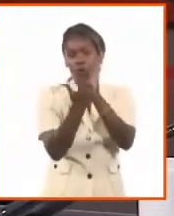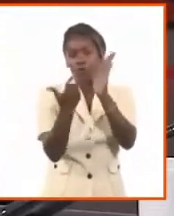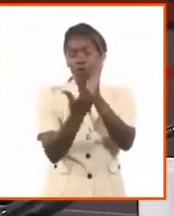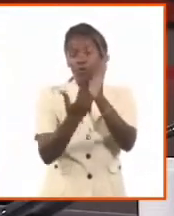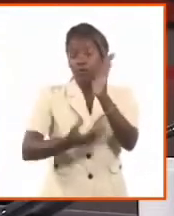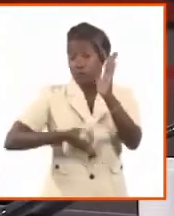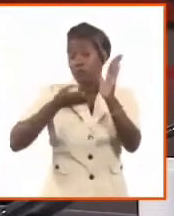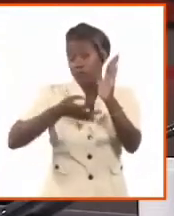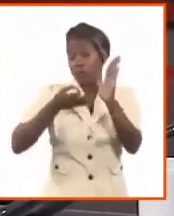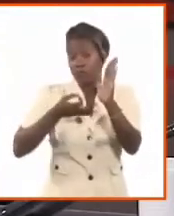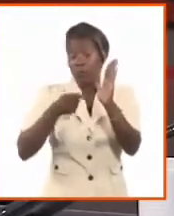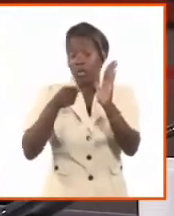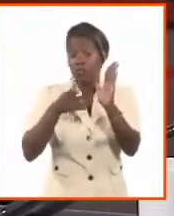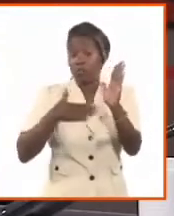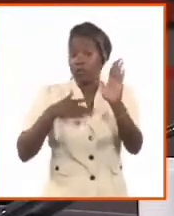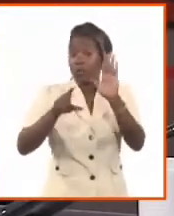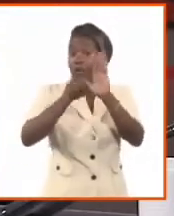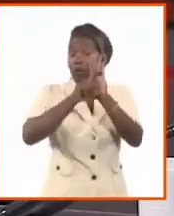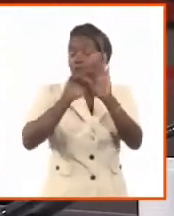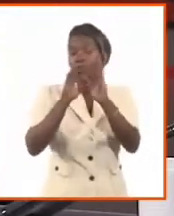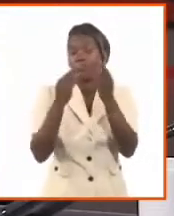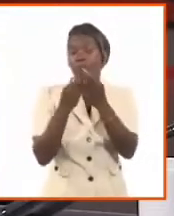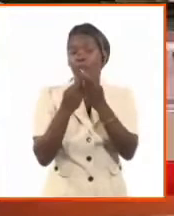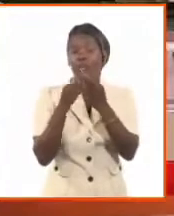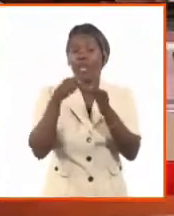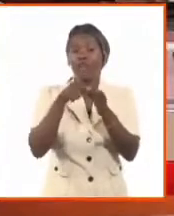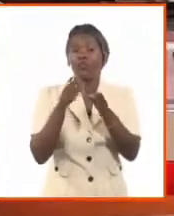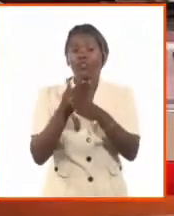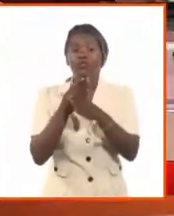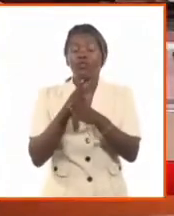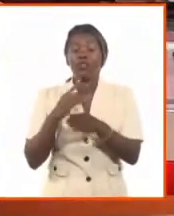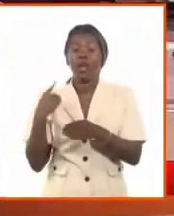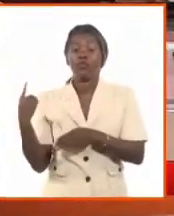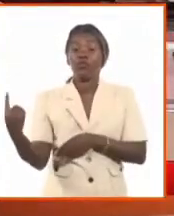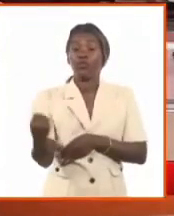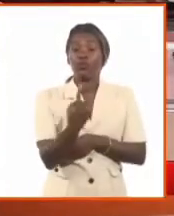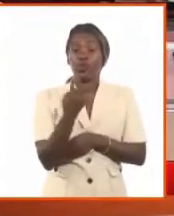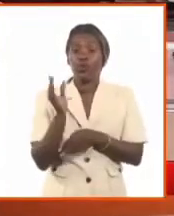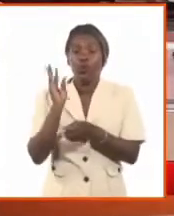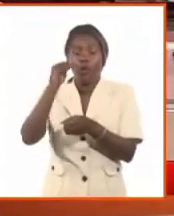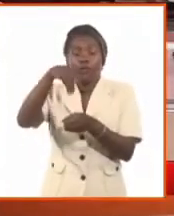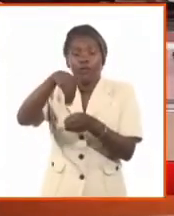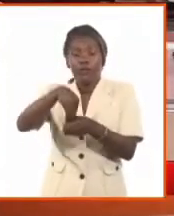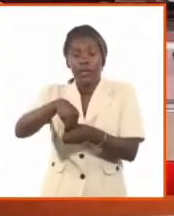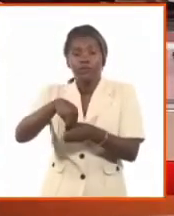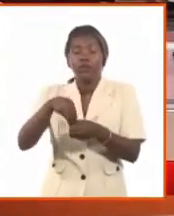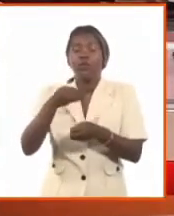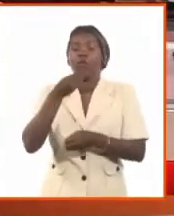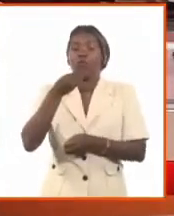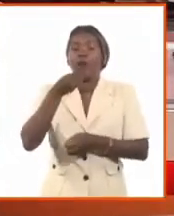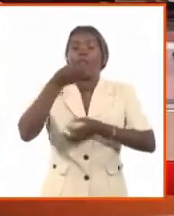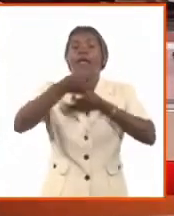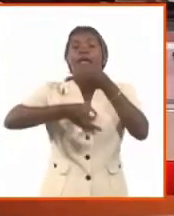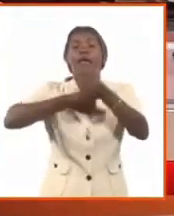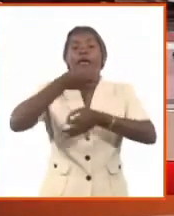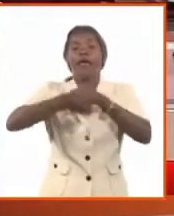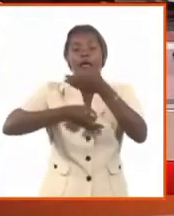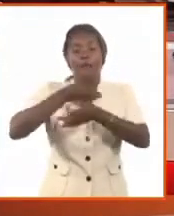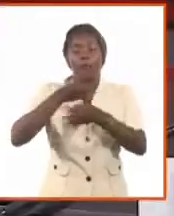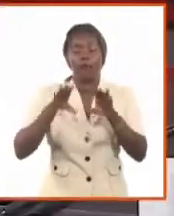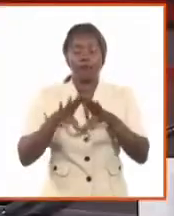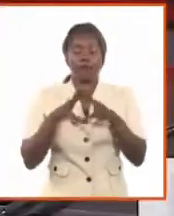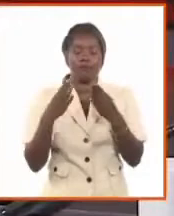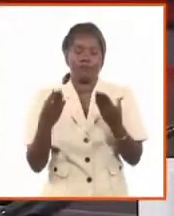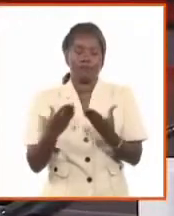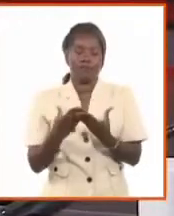código, y lo hemos dicho varias veces, que tiene una mirada paidocéntrica porque también tiene como centro de atención los niños, niñas y adolescentes. Por eso